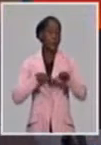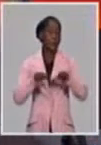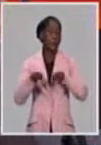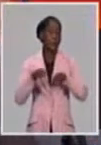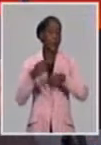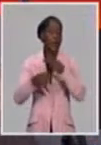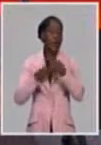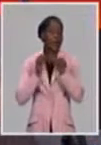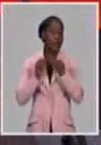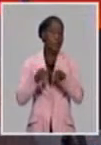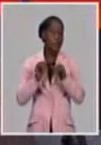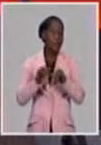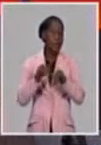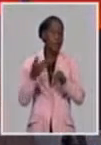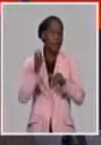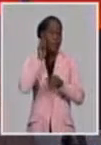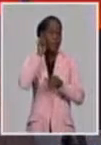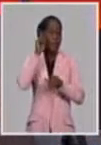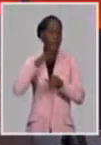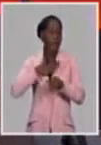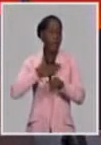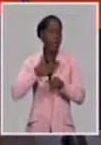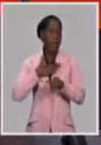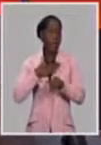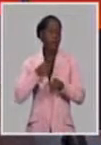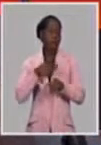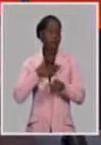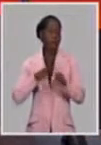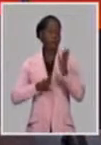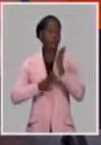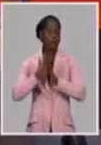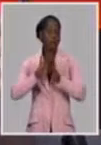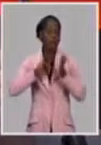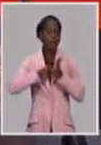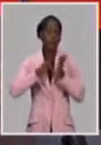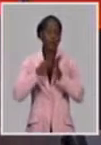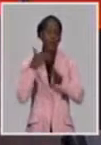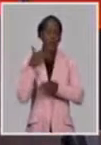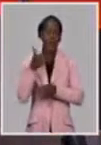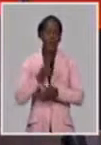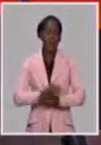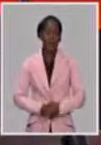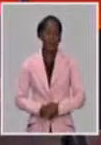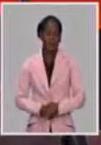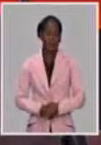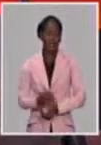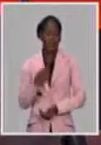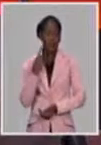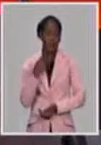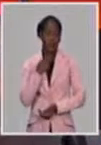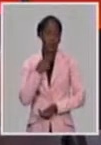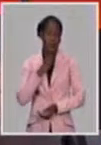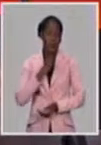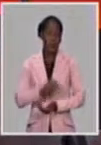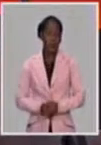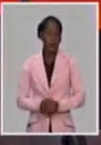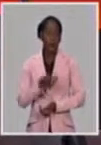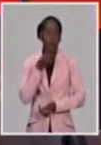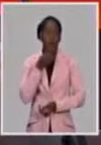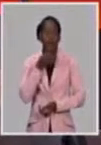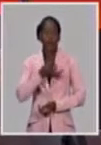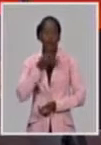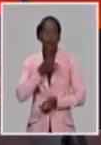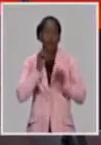proporcionar nuevos beneficios e incentivos a los que lleven proyectos. Muy sintéticamente, pudiéramos decir que el parque